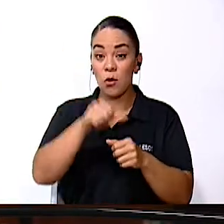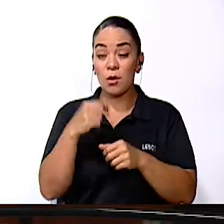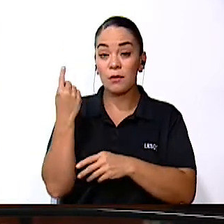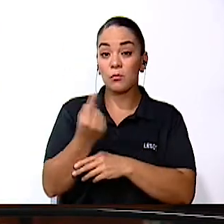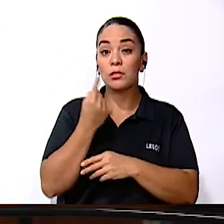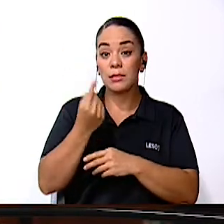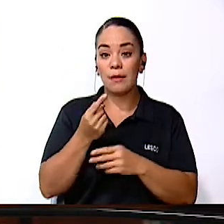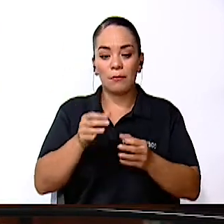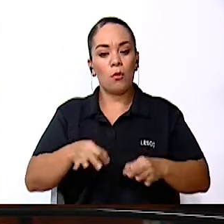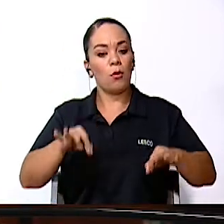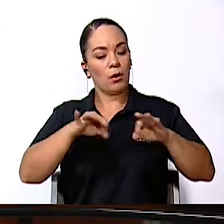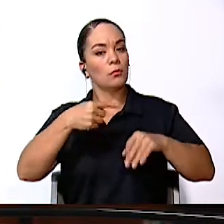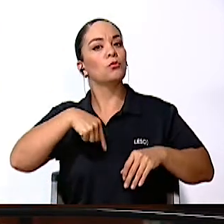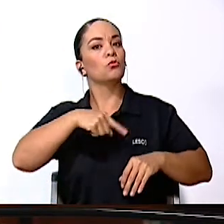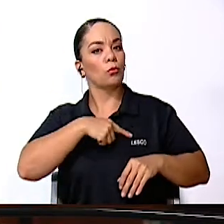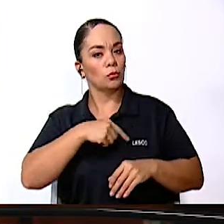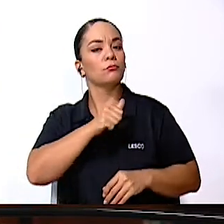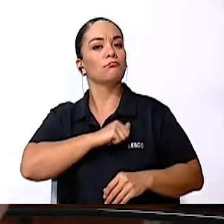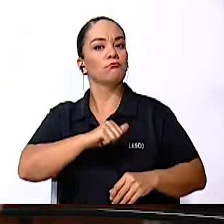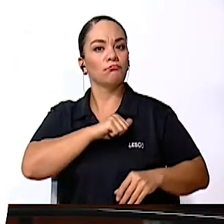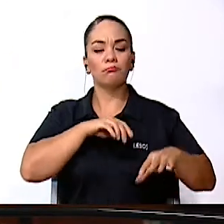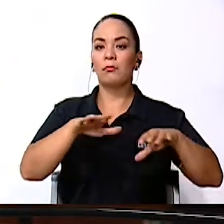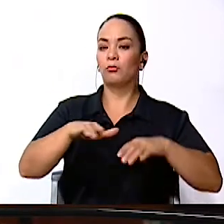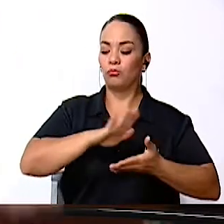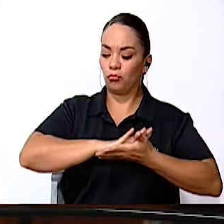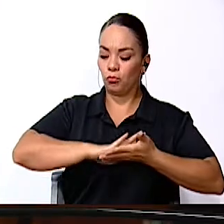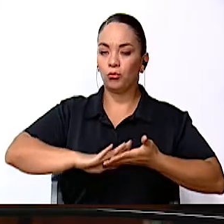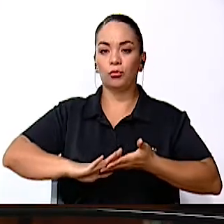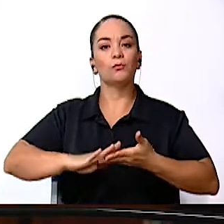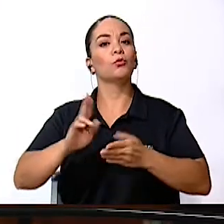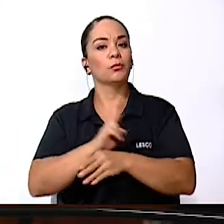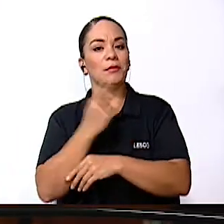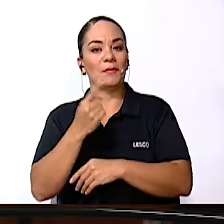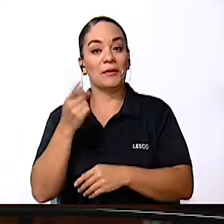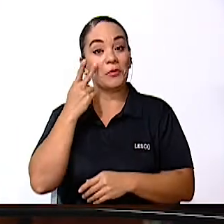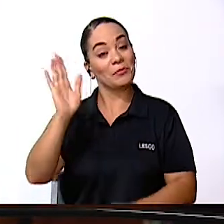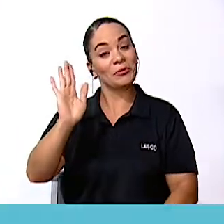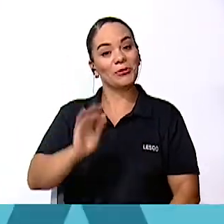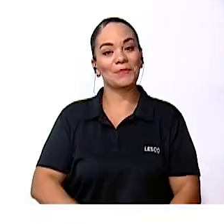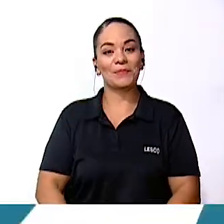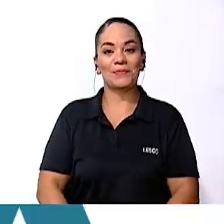actuar con integridad y usarla en todo lo que hacemos. ¡Nos vemos!